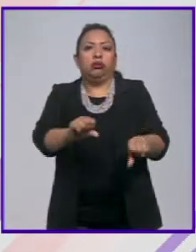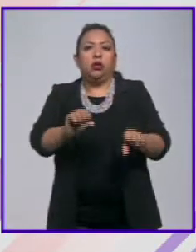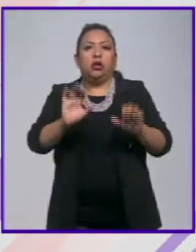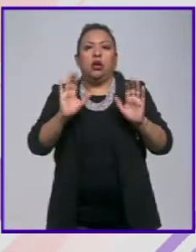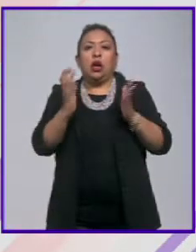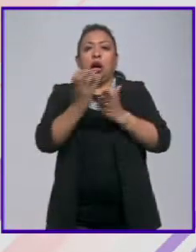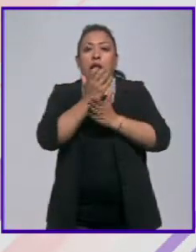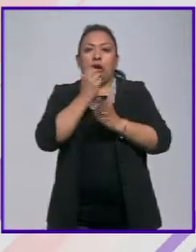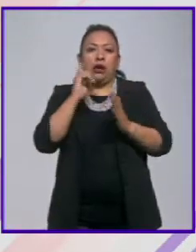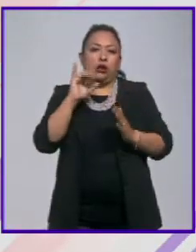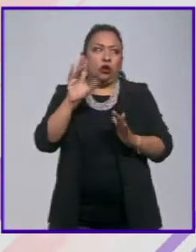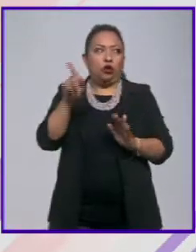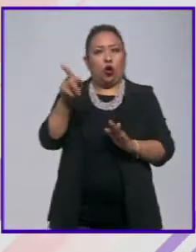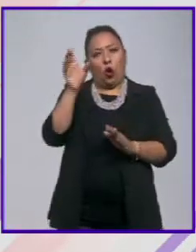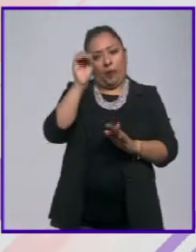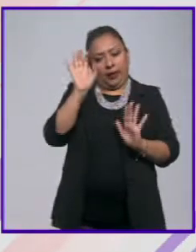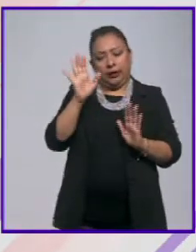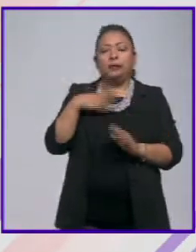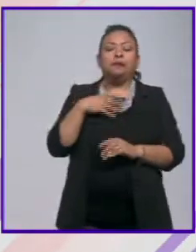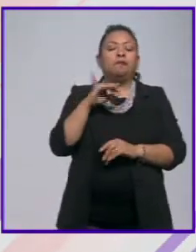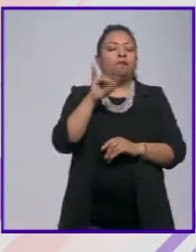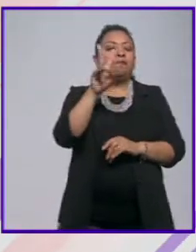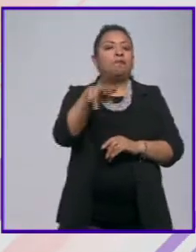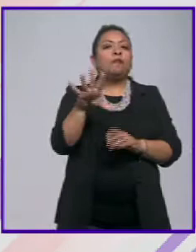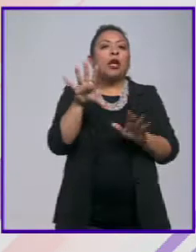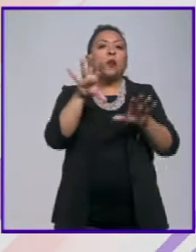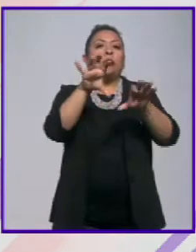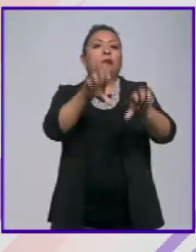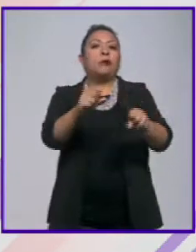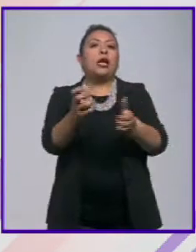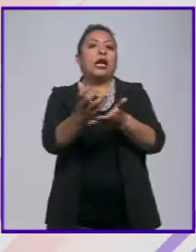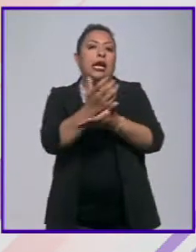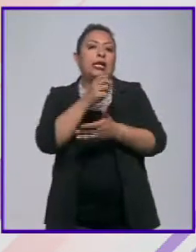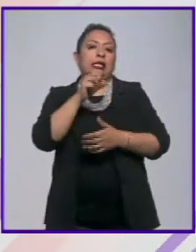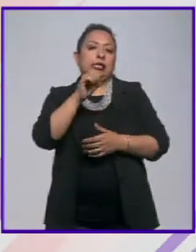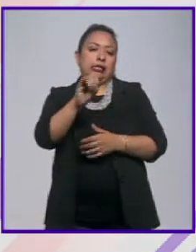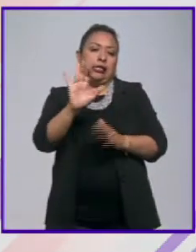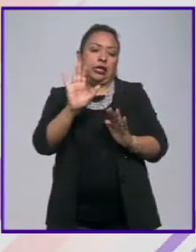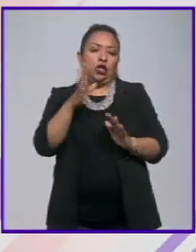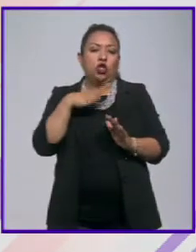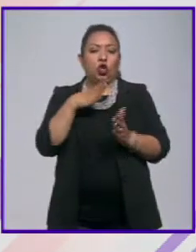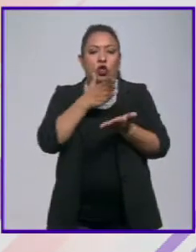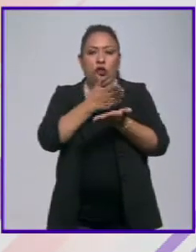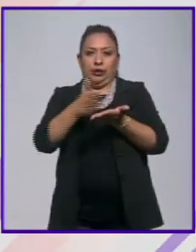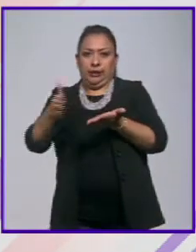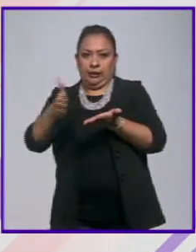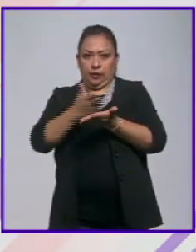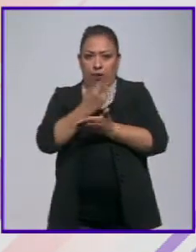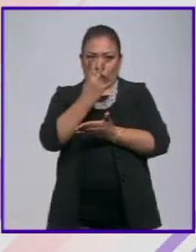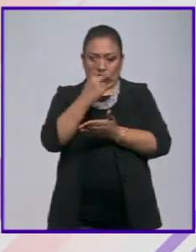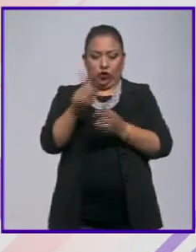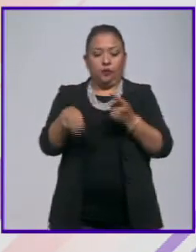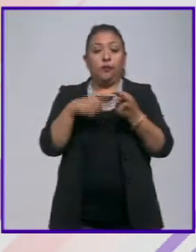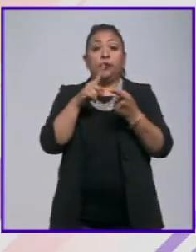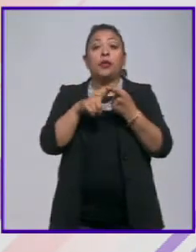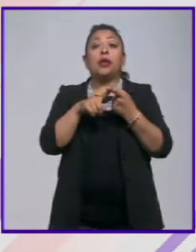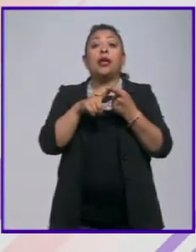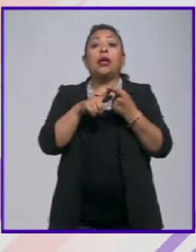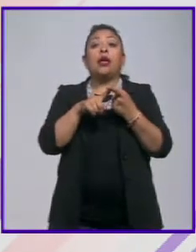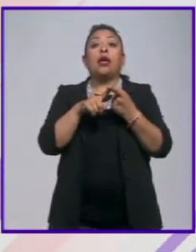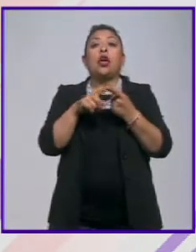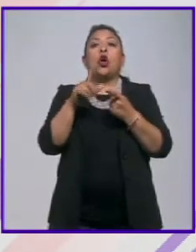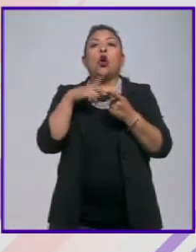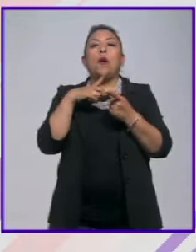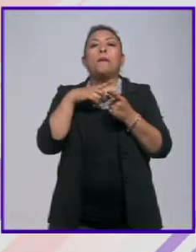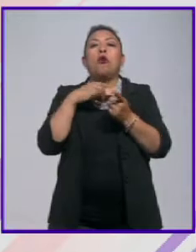si es una conquista mira el asunto es que yo separaría dos cosas muy importantes uno la evasión fiscal es